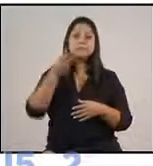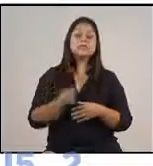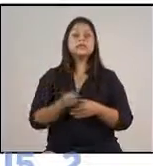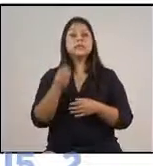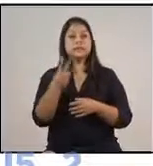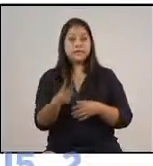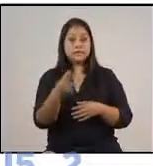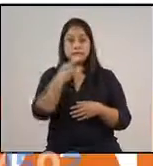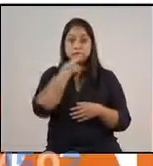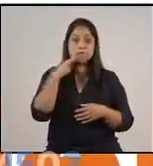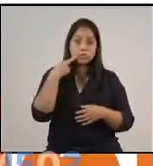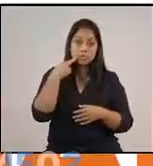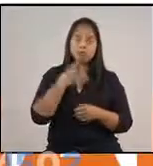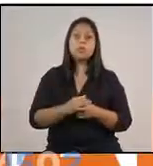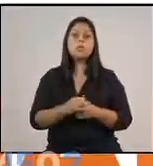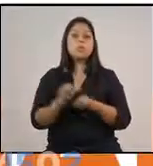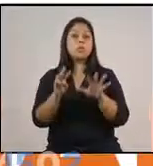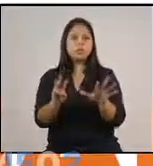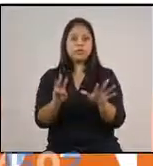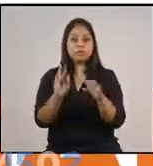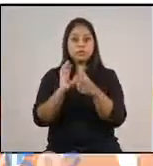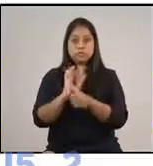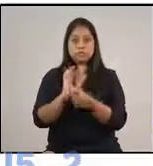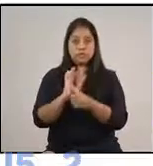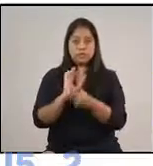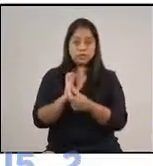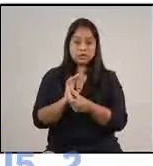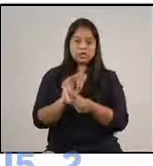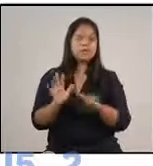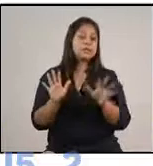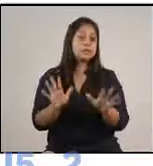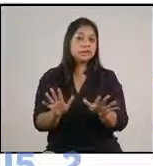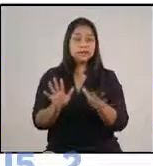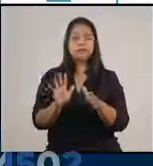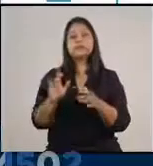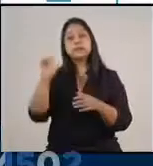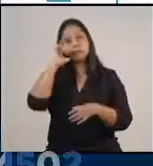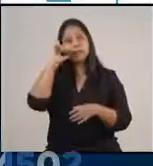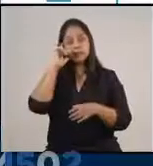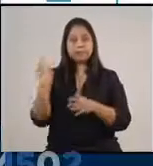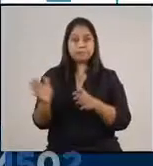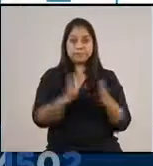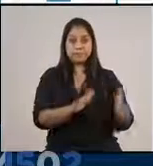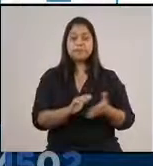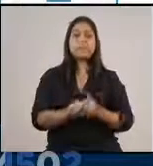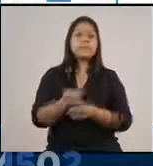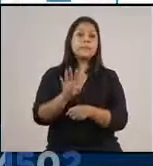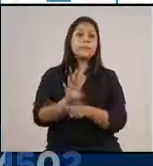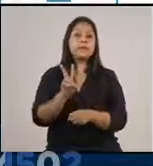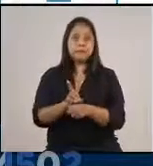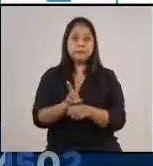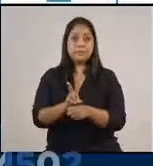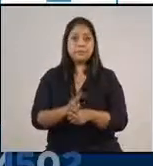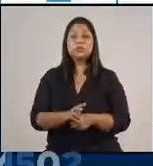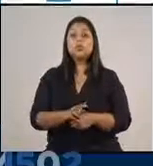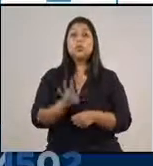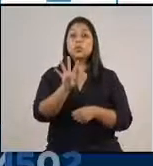están en alerta roja, 8 en alerta naranja y 10 en alerta amarilla. En Baja Verapaz, 4 municipios